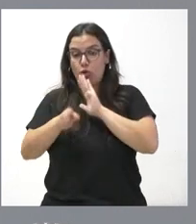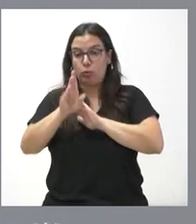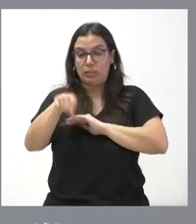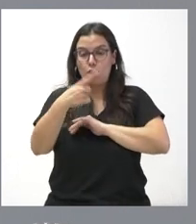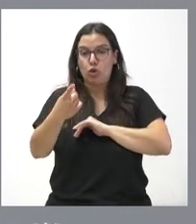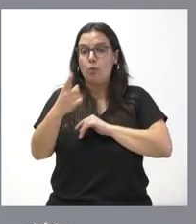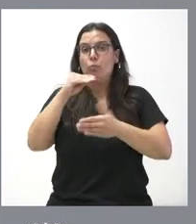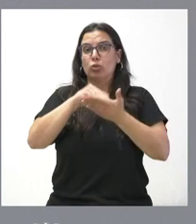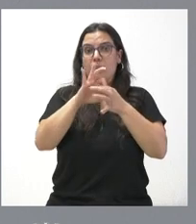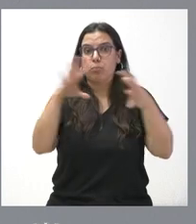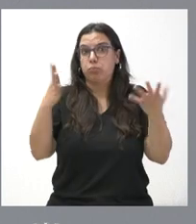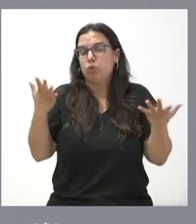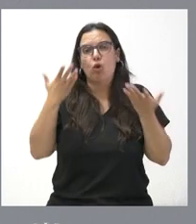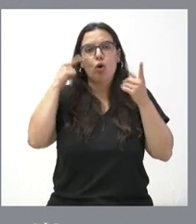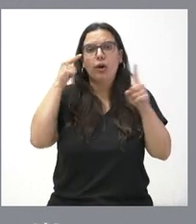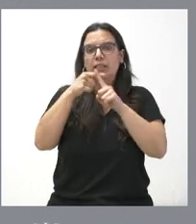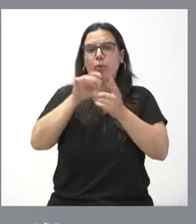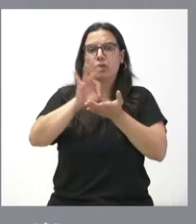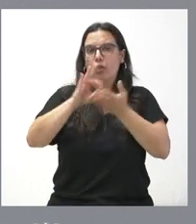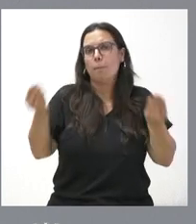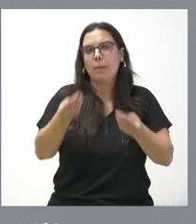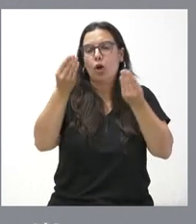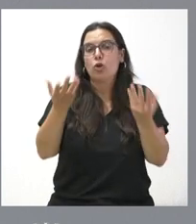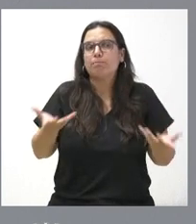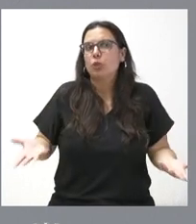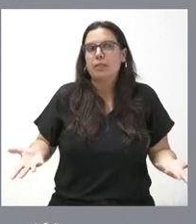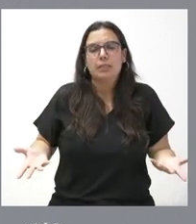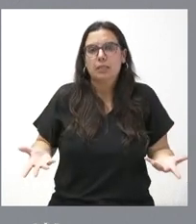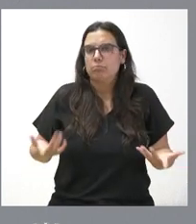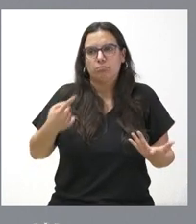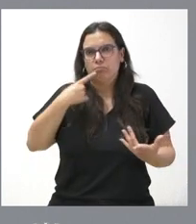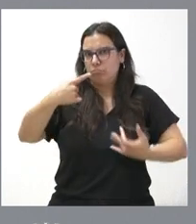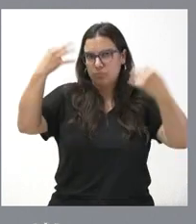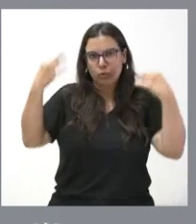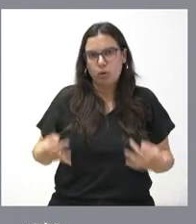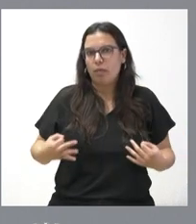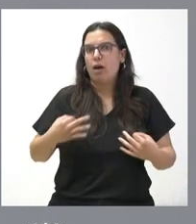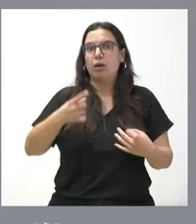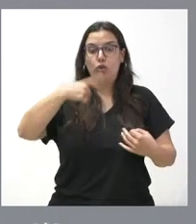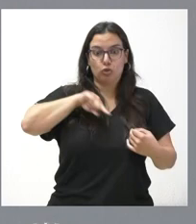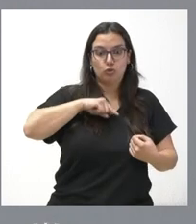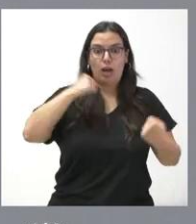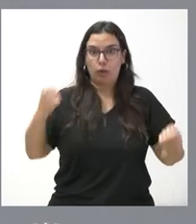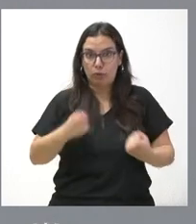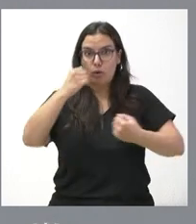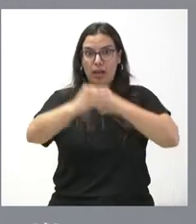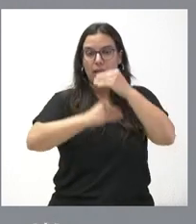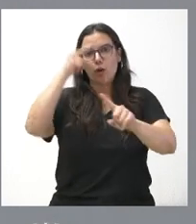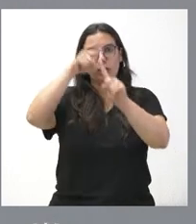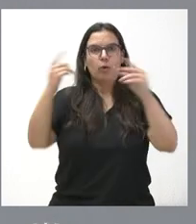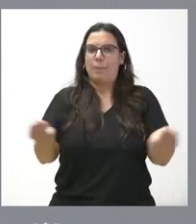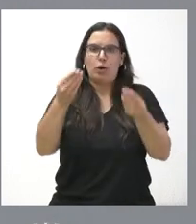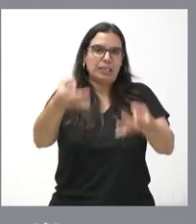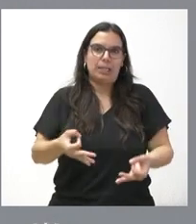servicios están mejorando, nuestra idea es mejorarles y, por tanto, tengan ustedes la seguridad de que las actuaciones que se hacen en Castilla y León siempre van para mejorar